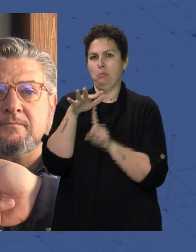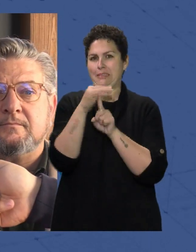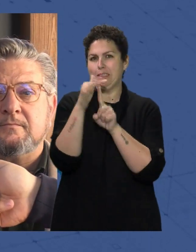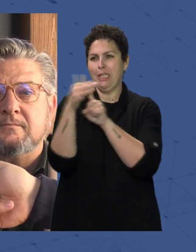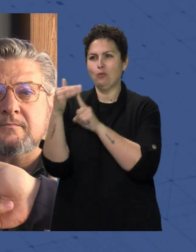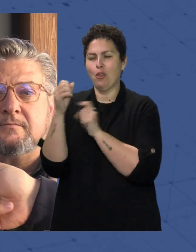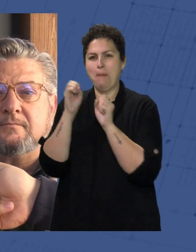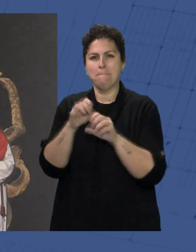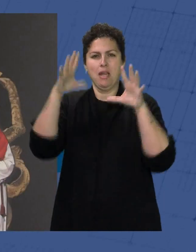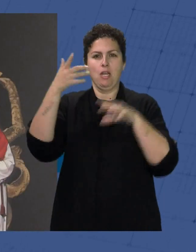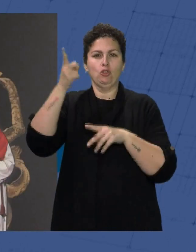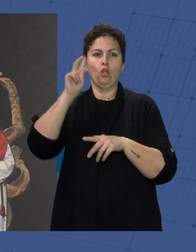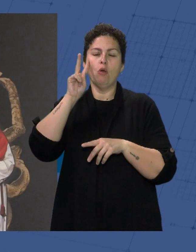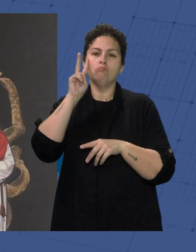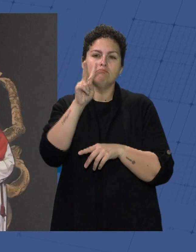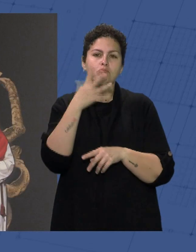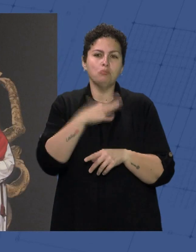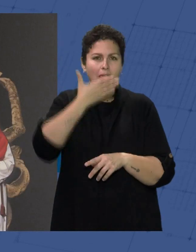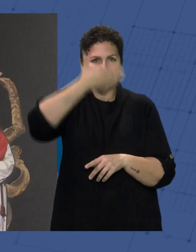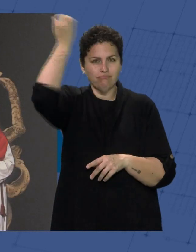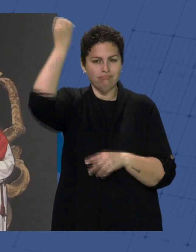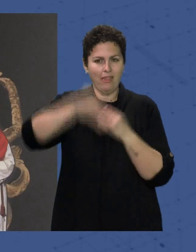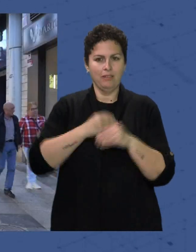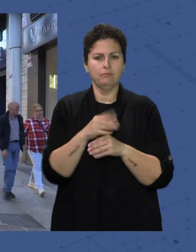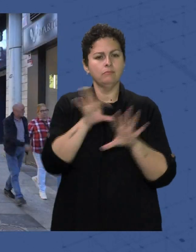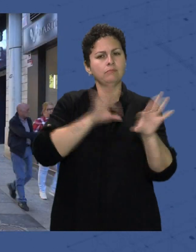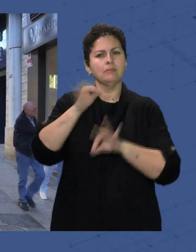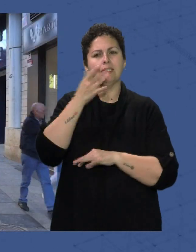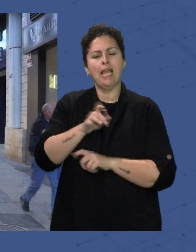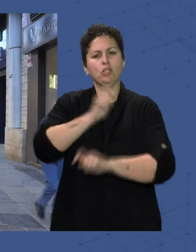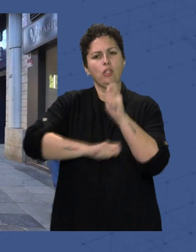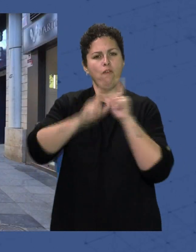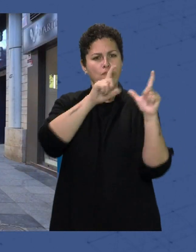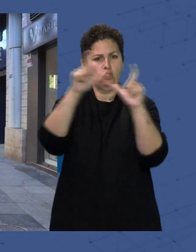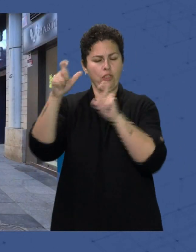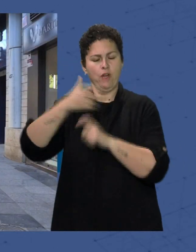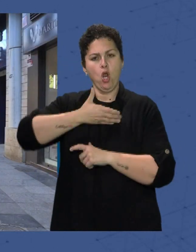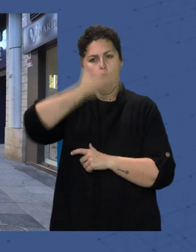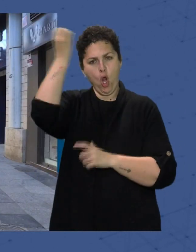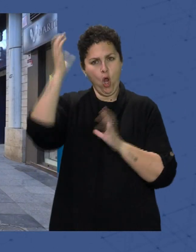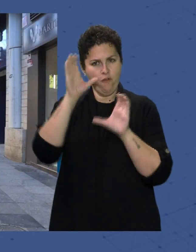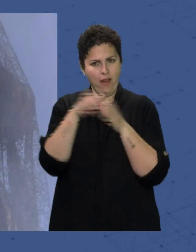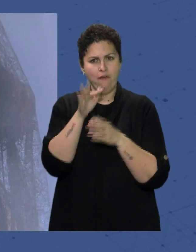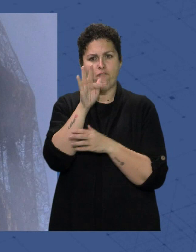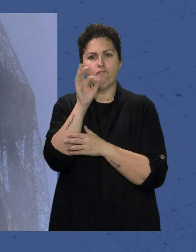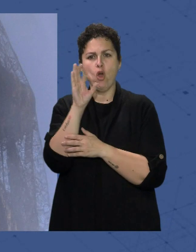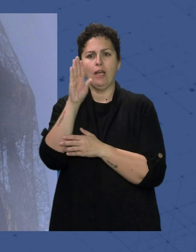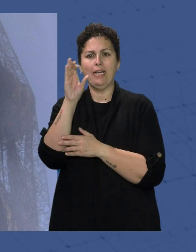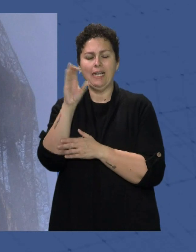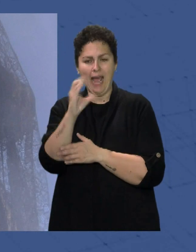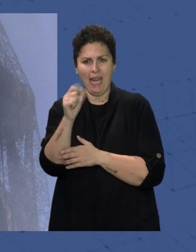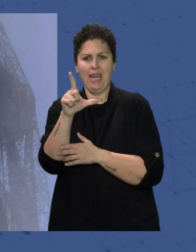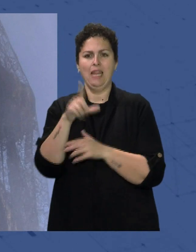mágicos Que solo ellos Pueden ver Han sido seleccionadas Por la Asociación De Fotógrafos Cofrades de Almería A Focoal Que realiza esta